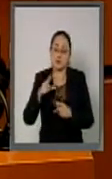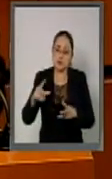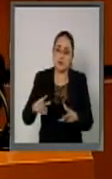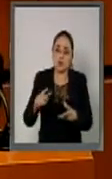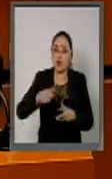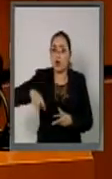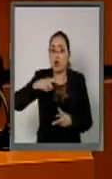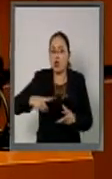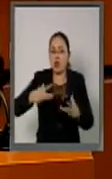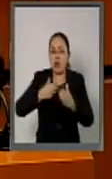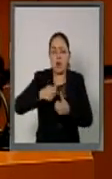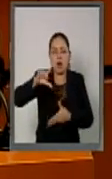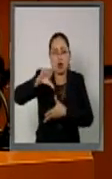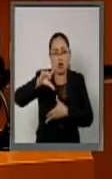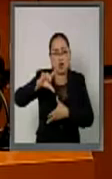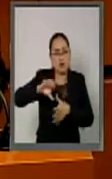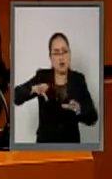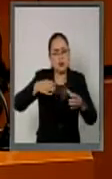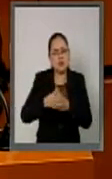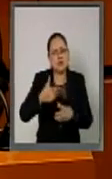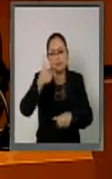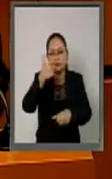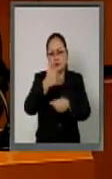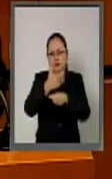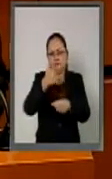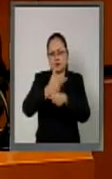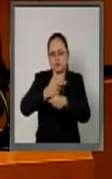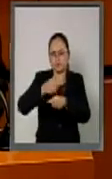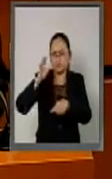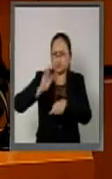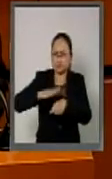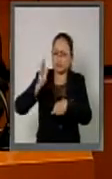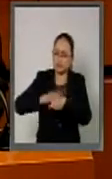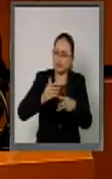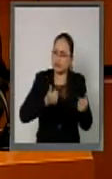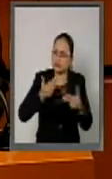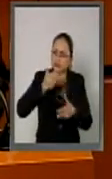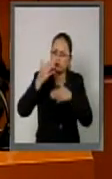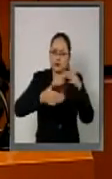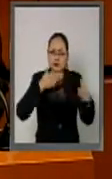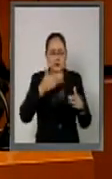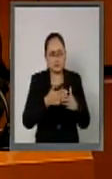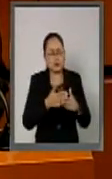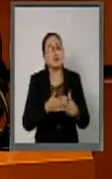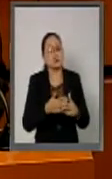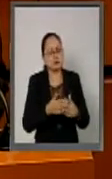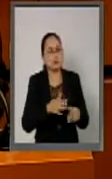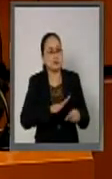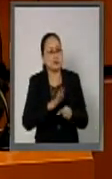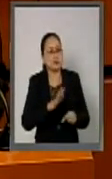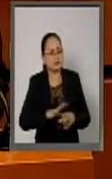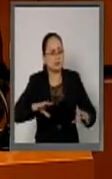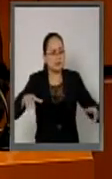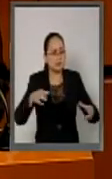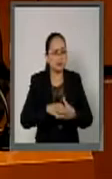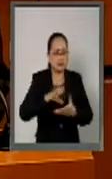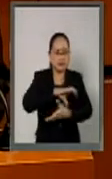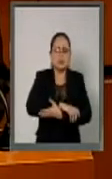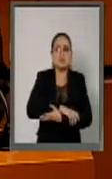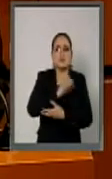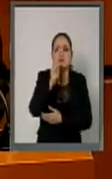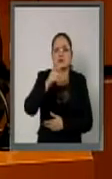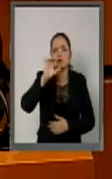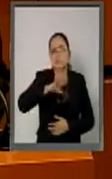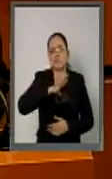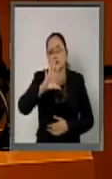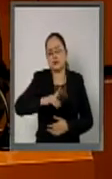un en un séptimo mayor exportador del mundo, y abarcamos como alianza el cincuenta